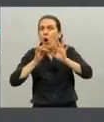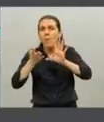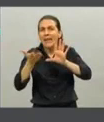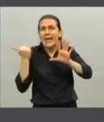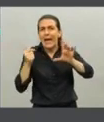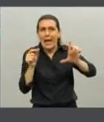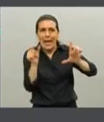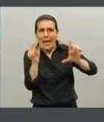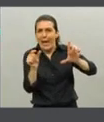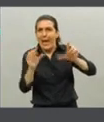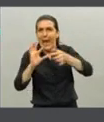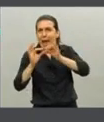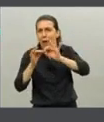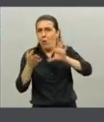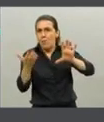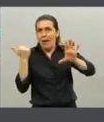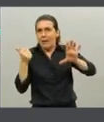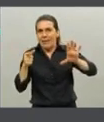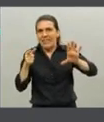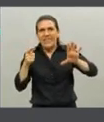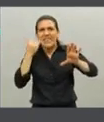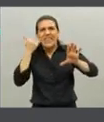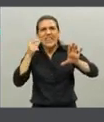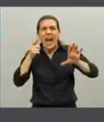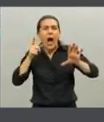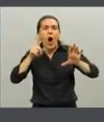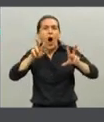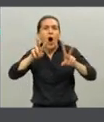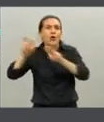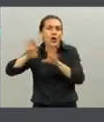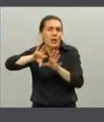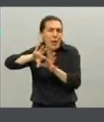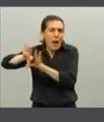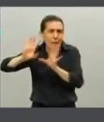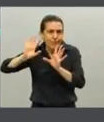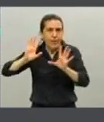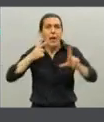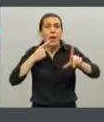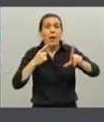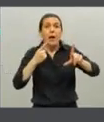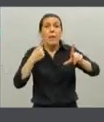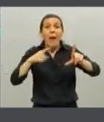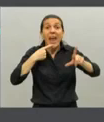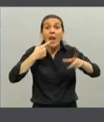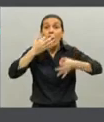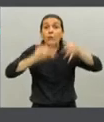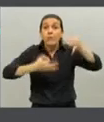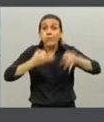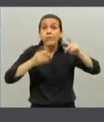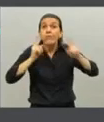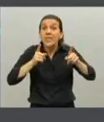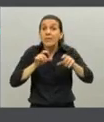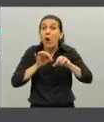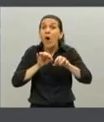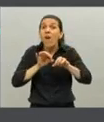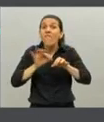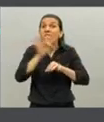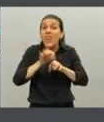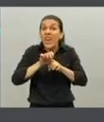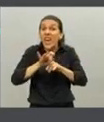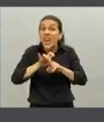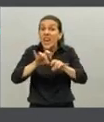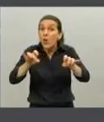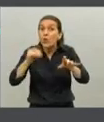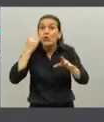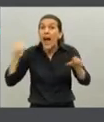Europa ya está en otro proceso, en otro tiempo. Pero esto es la tasa de incidencia del virus, la cantidad de